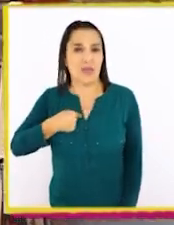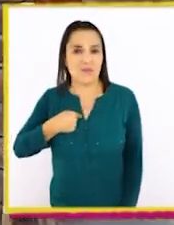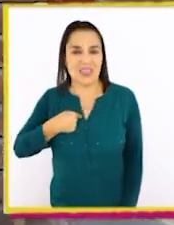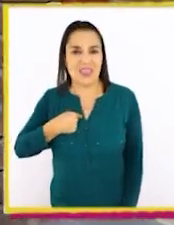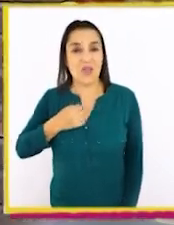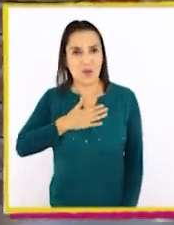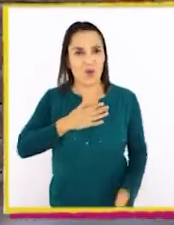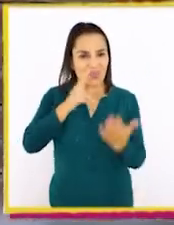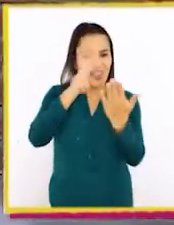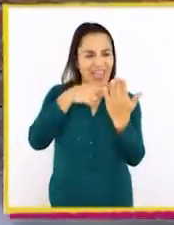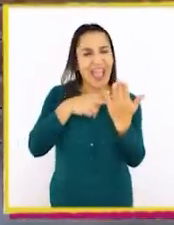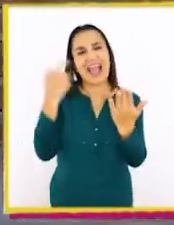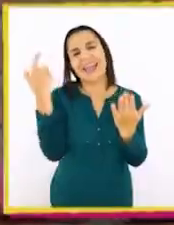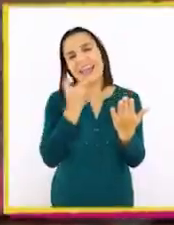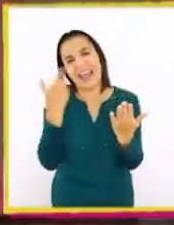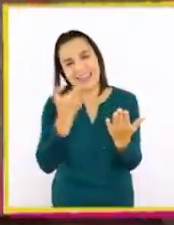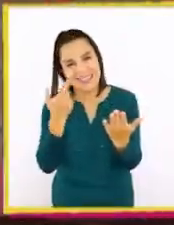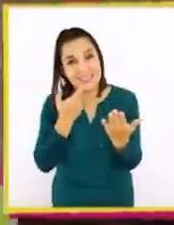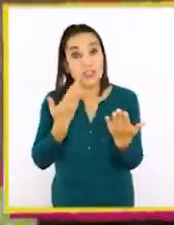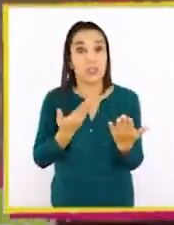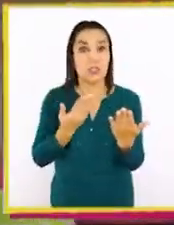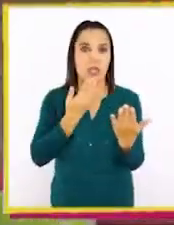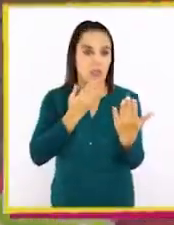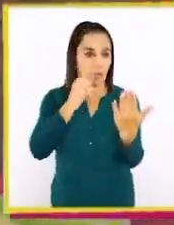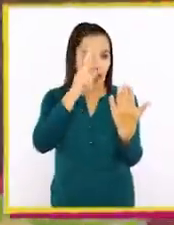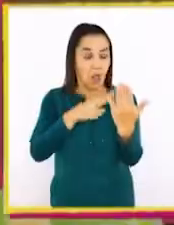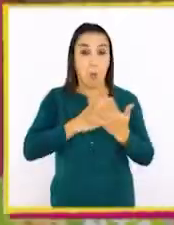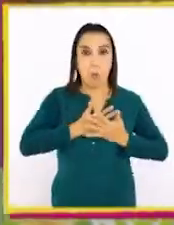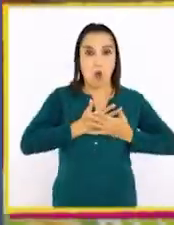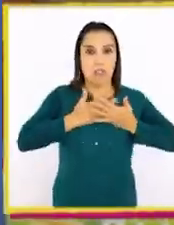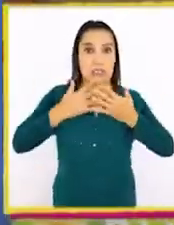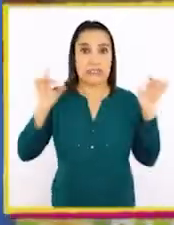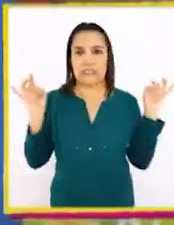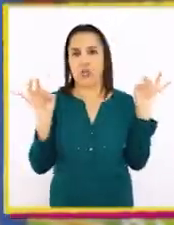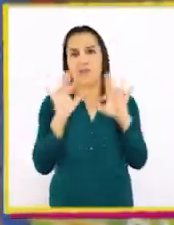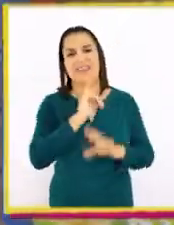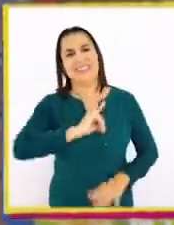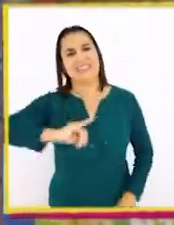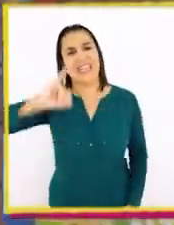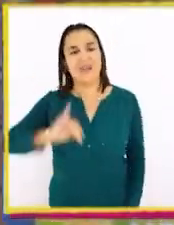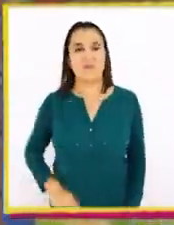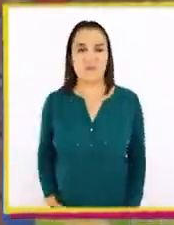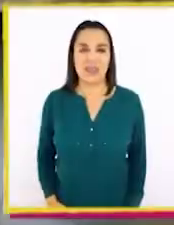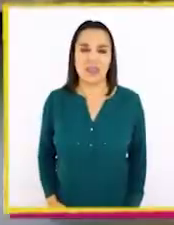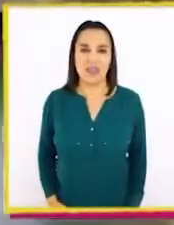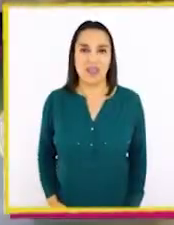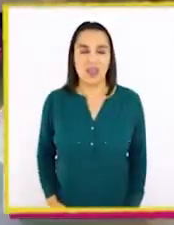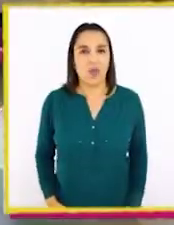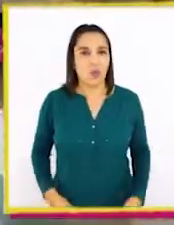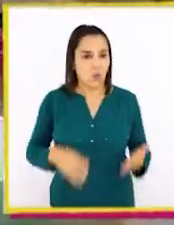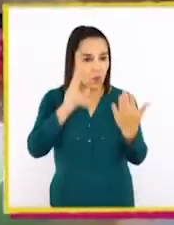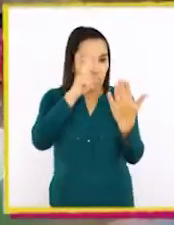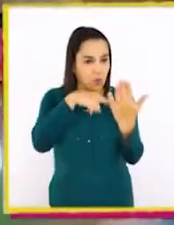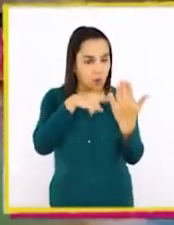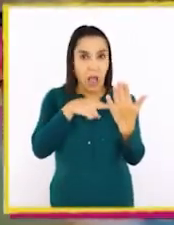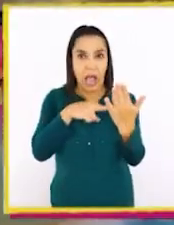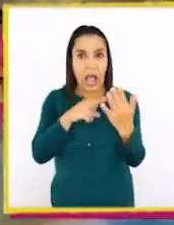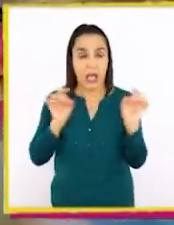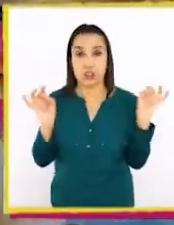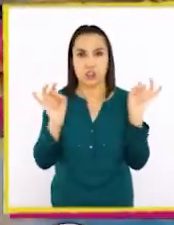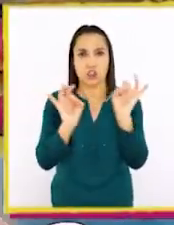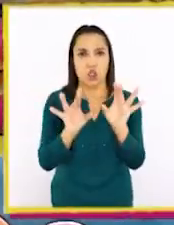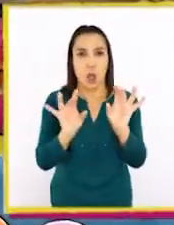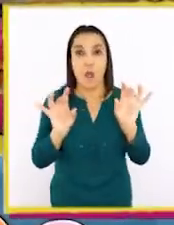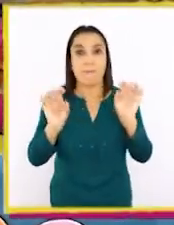porque es gracioso, me hace reír. Y también es emocionante y me sorprende siempre. Está lleno de acción, es